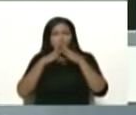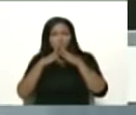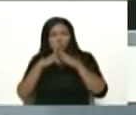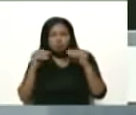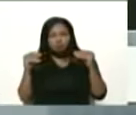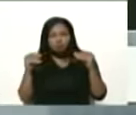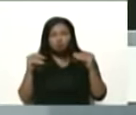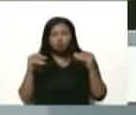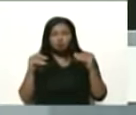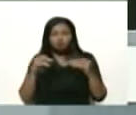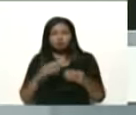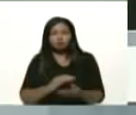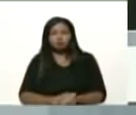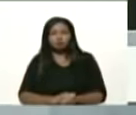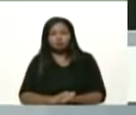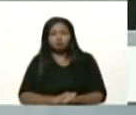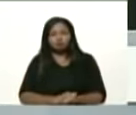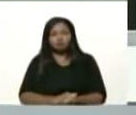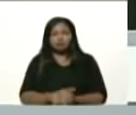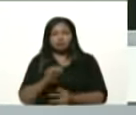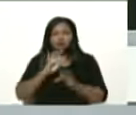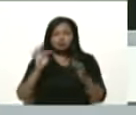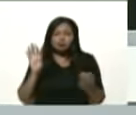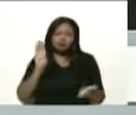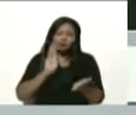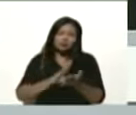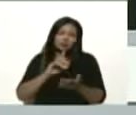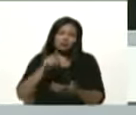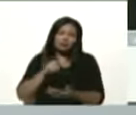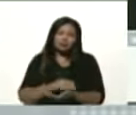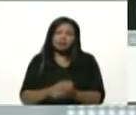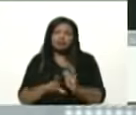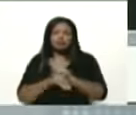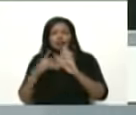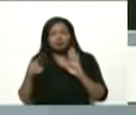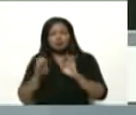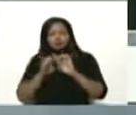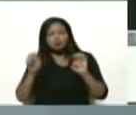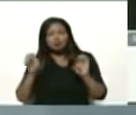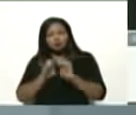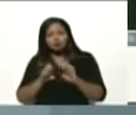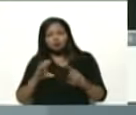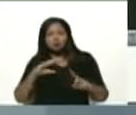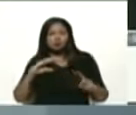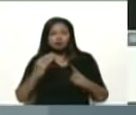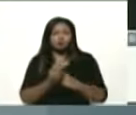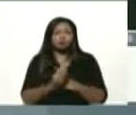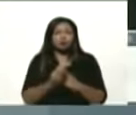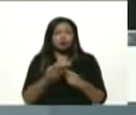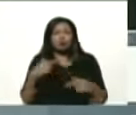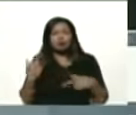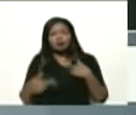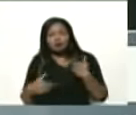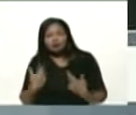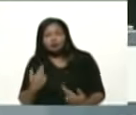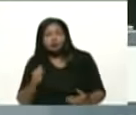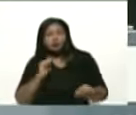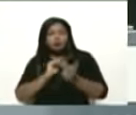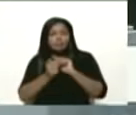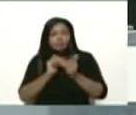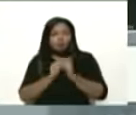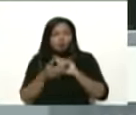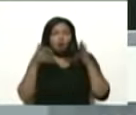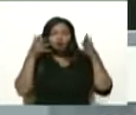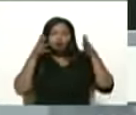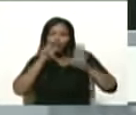es un elemento central, el derecho a la educación, a la cultura, a la recreación, al deporte, a la